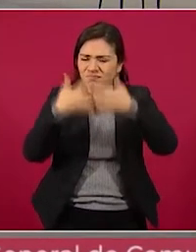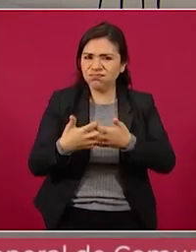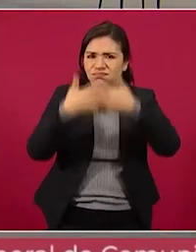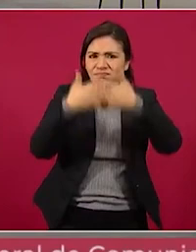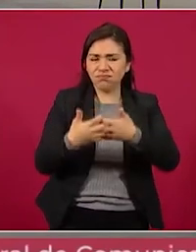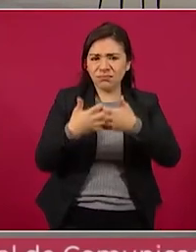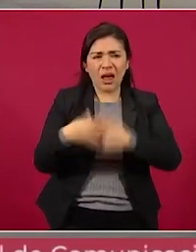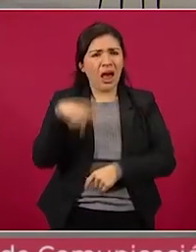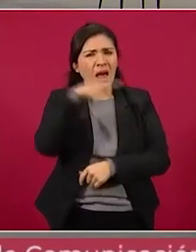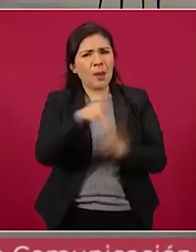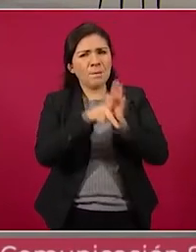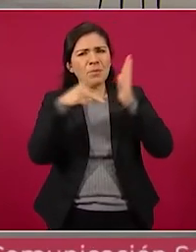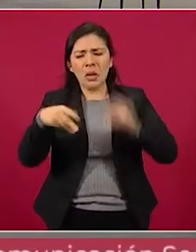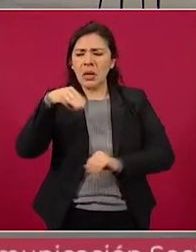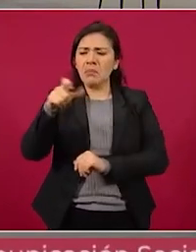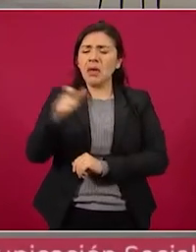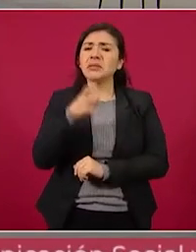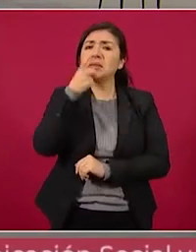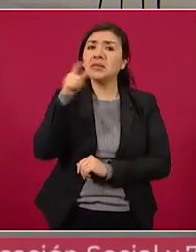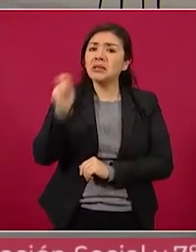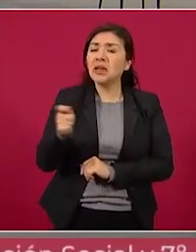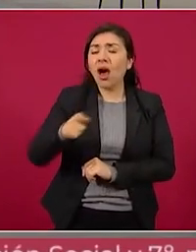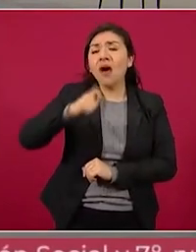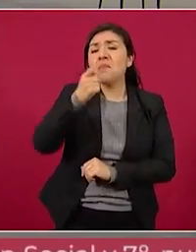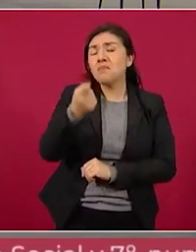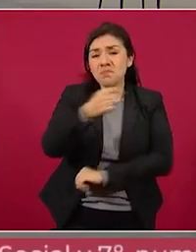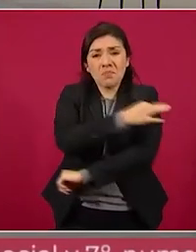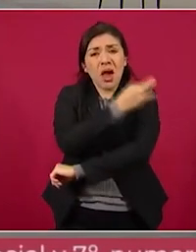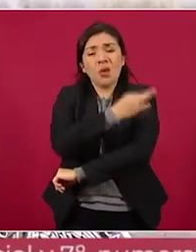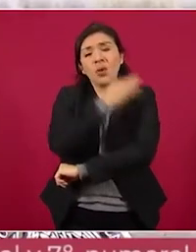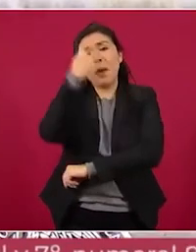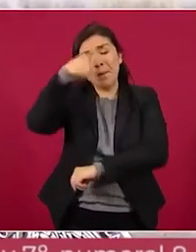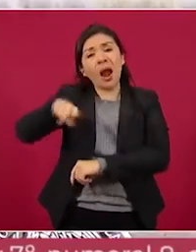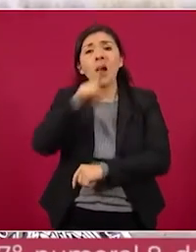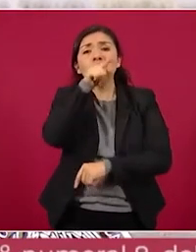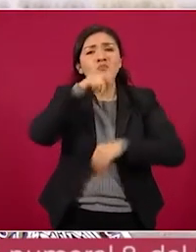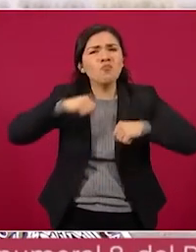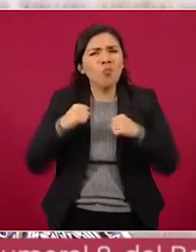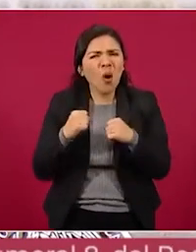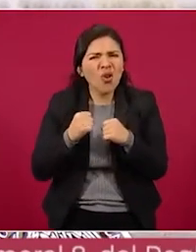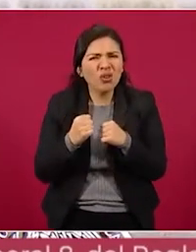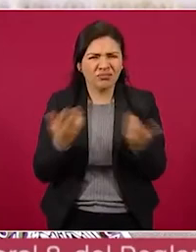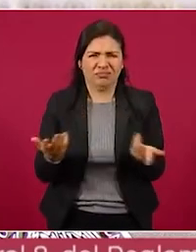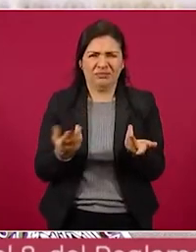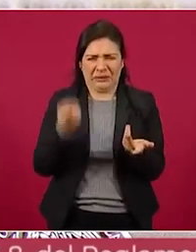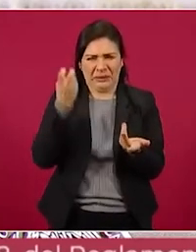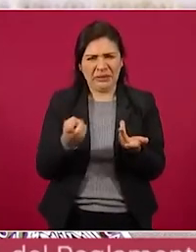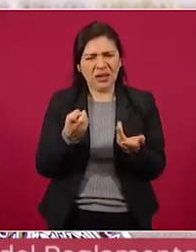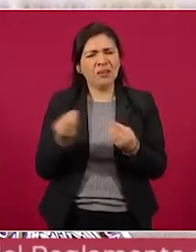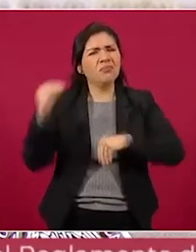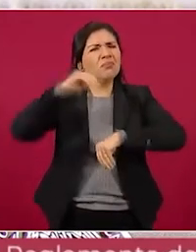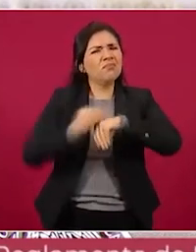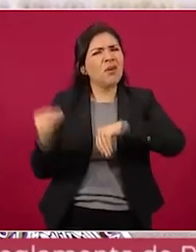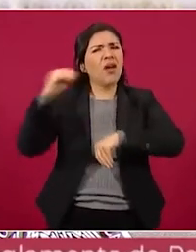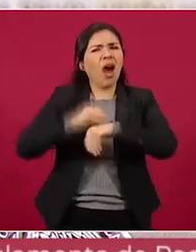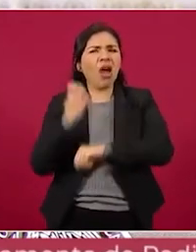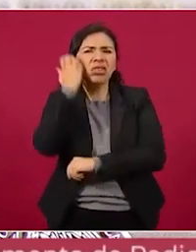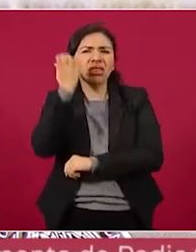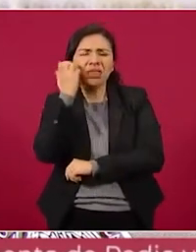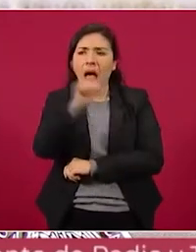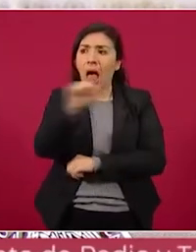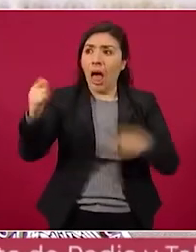MX la llama vacuna para apoyos. Y con fuentes anónimas, desacredita el trabajo de